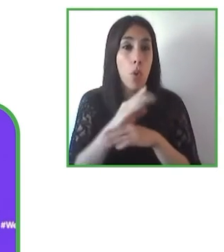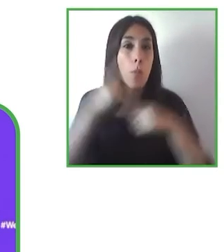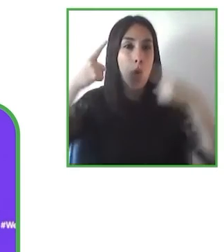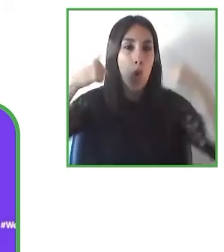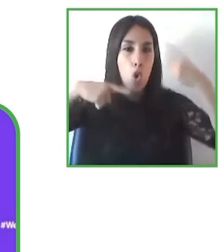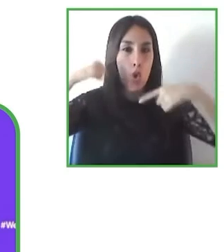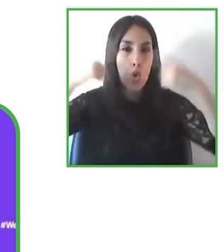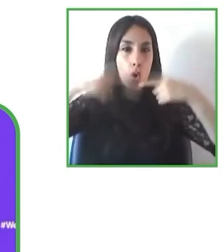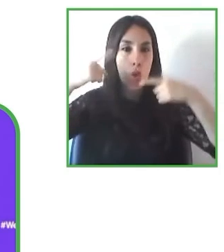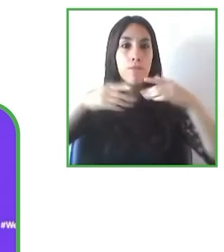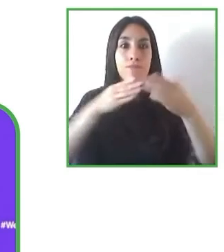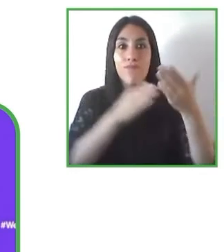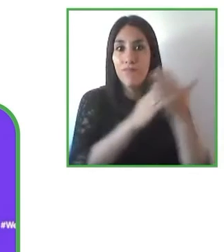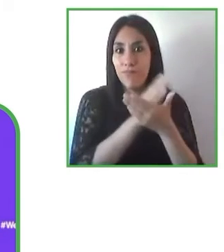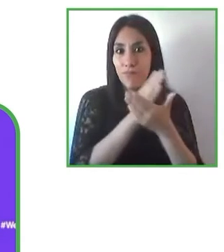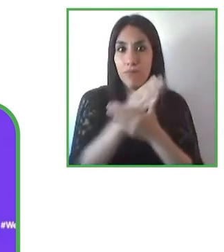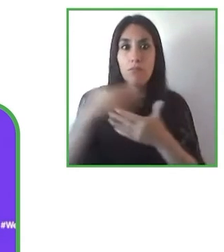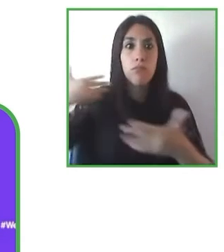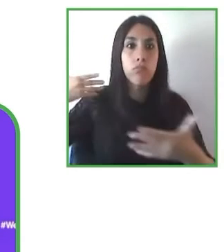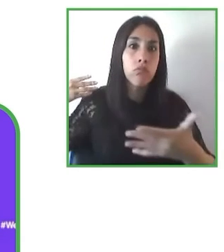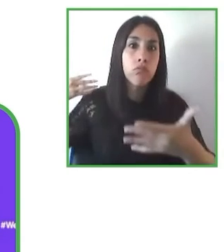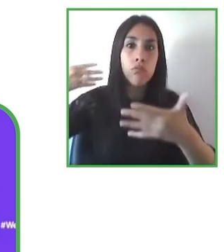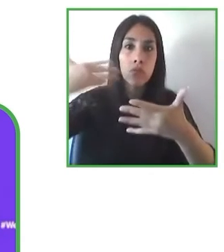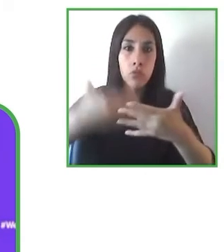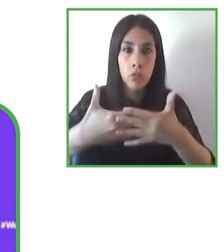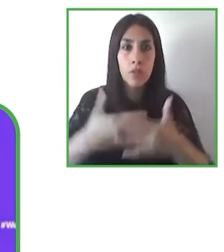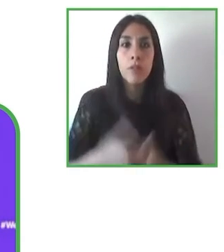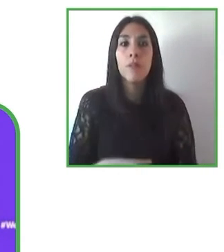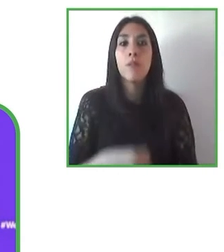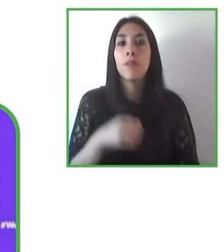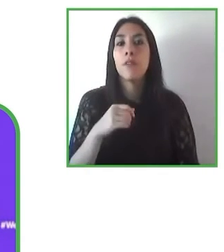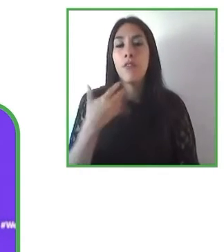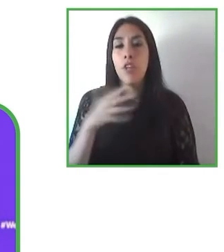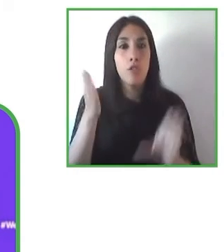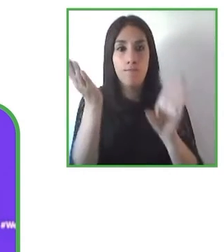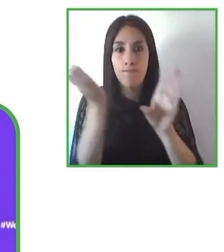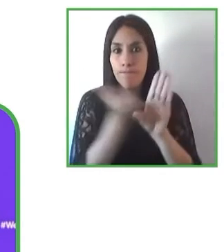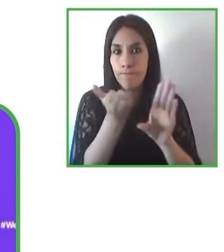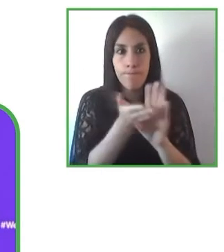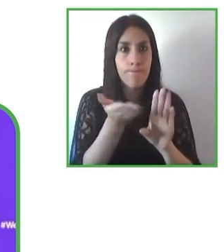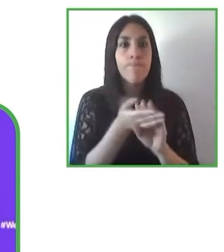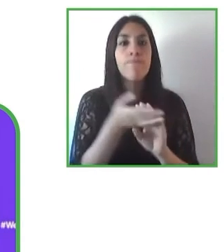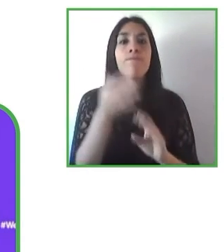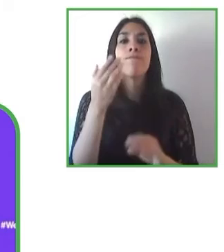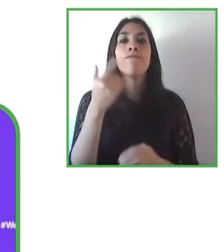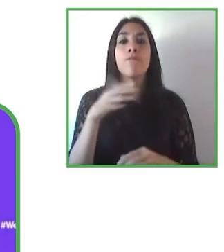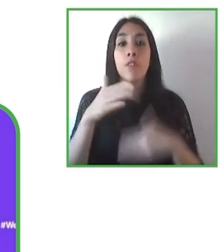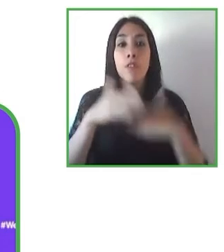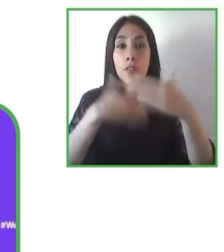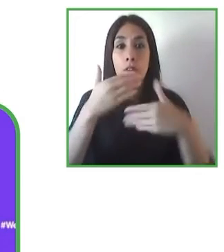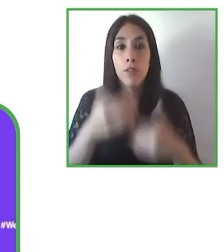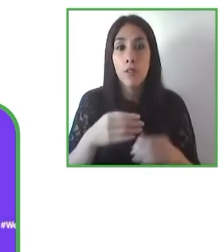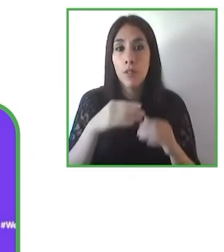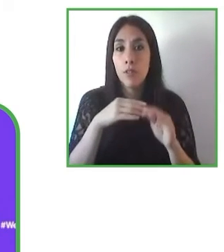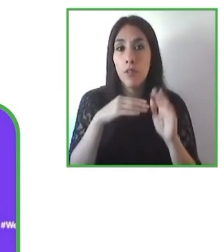internos y externos basado en las directrices ya existentes